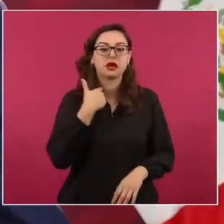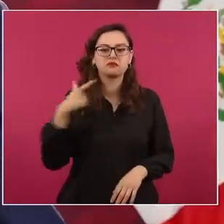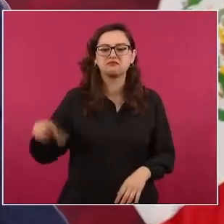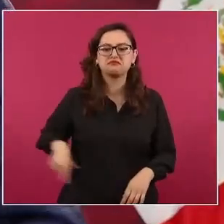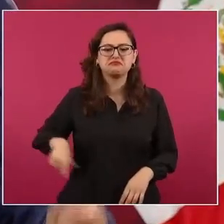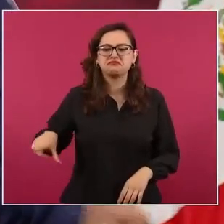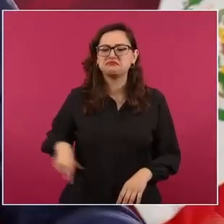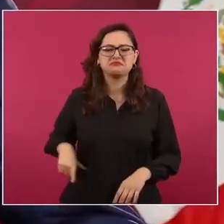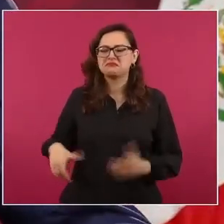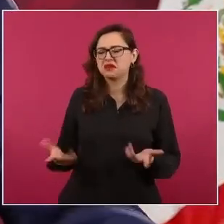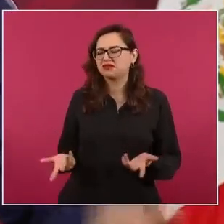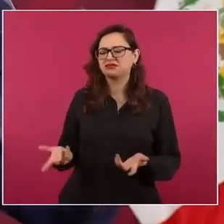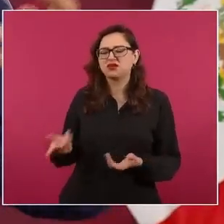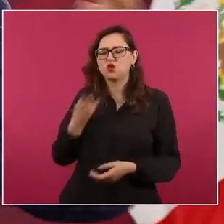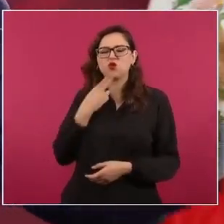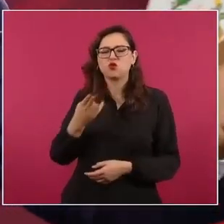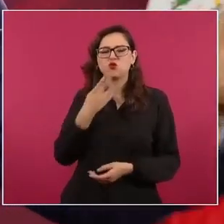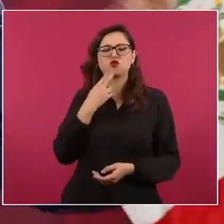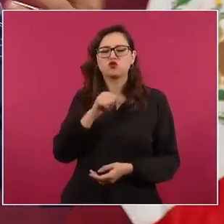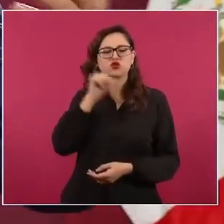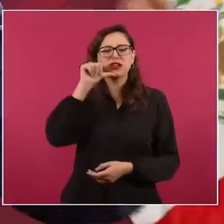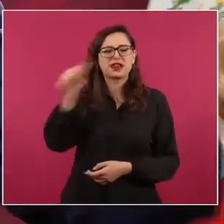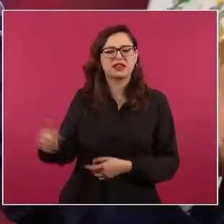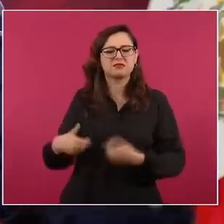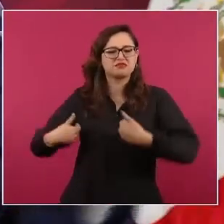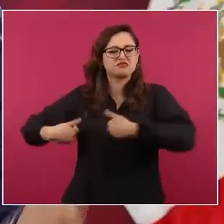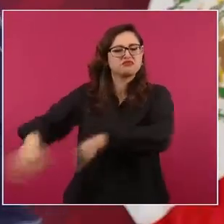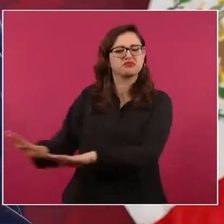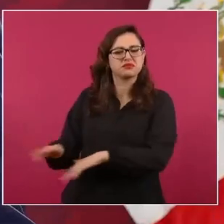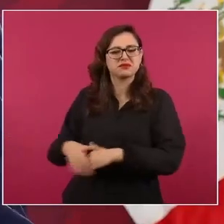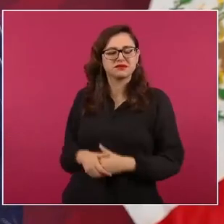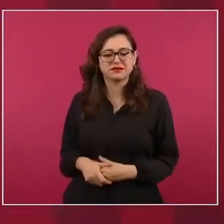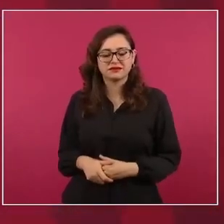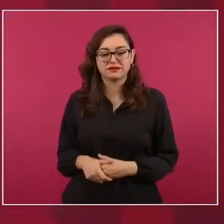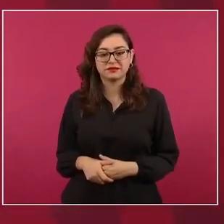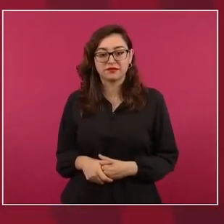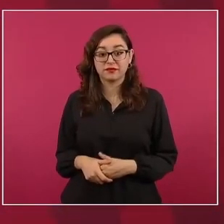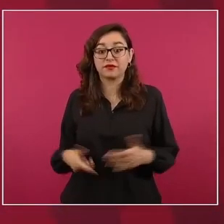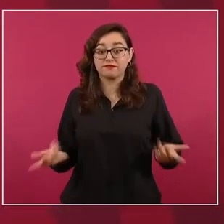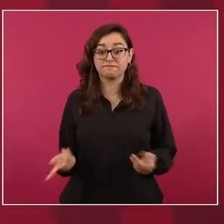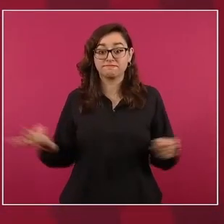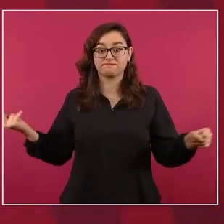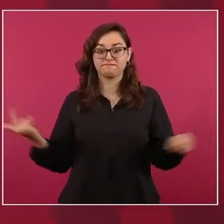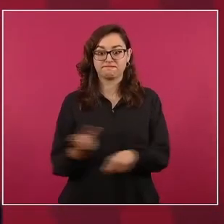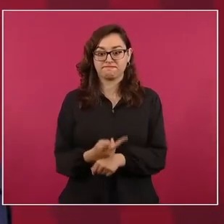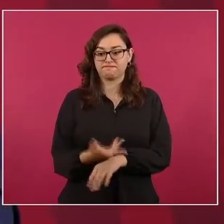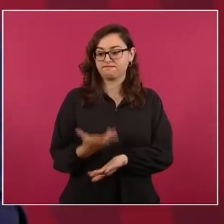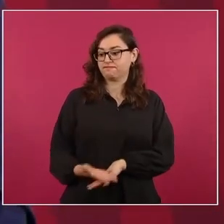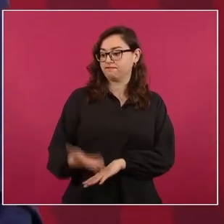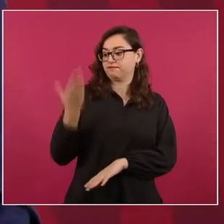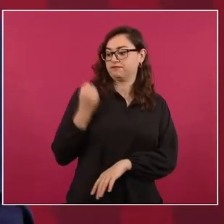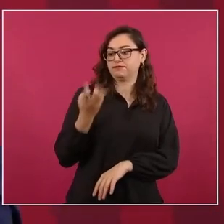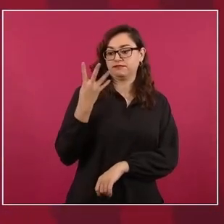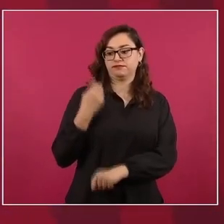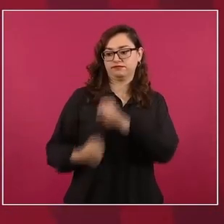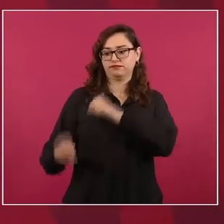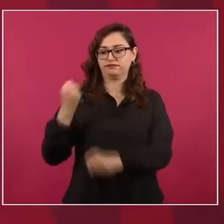Pues que no hay capacidad de ejecución de obras,